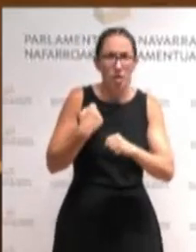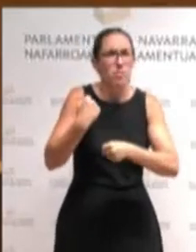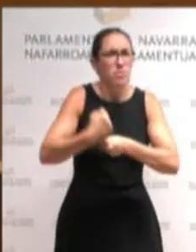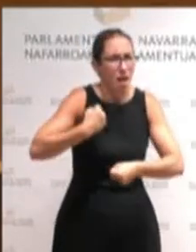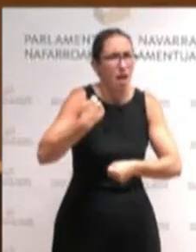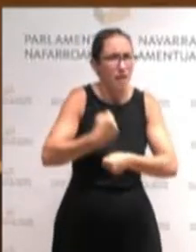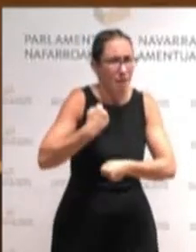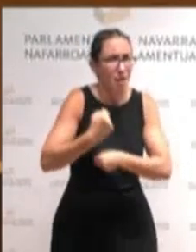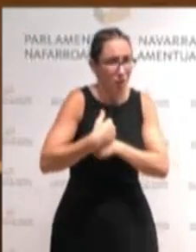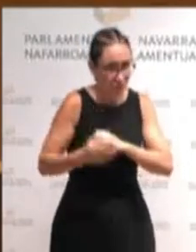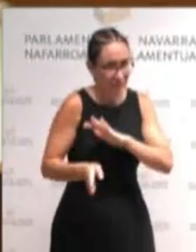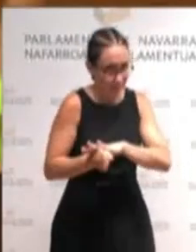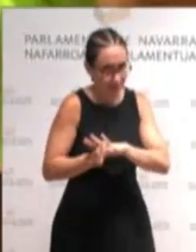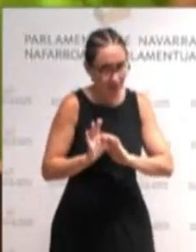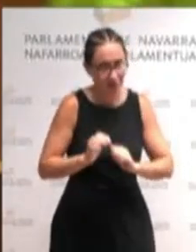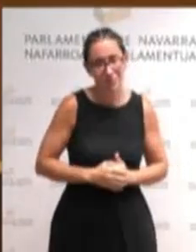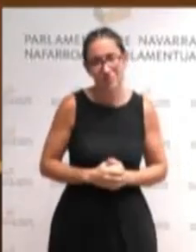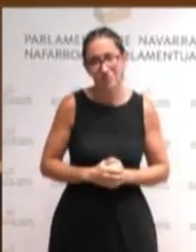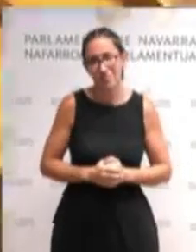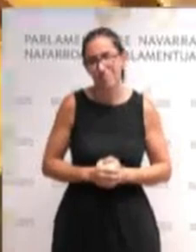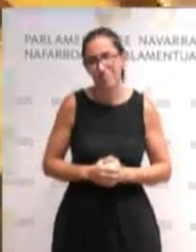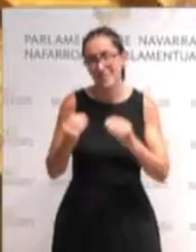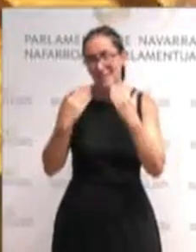recasco es que recasco atnal